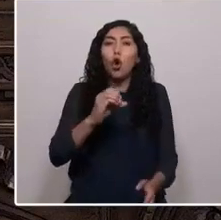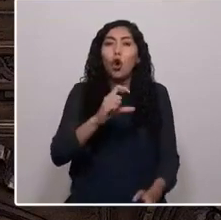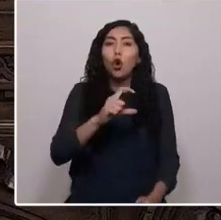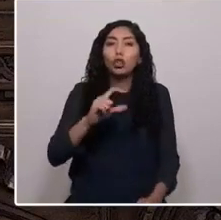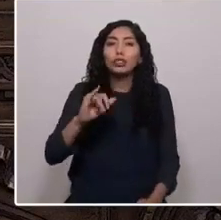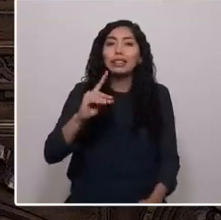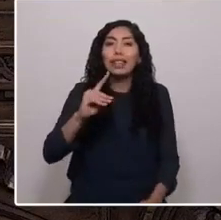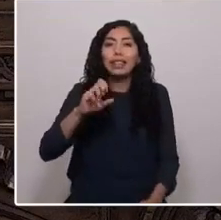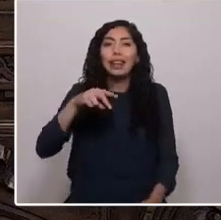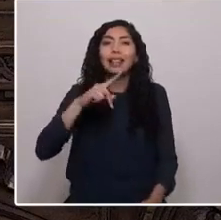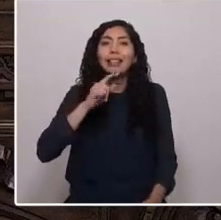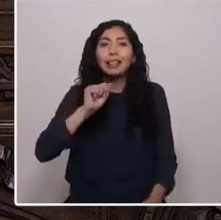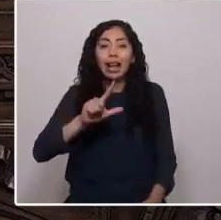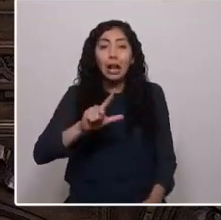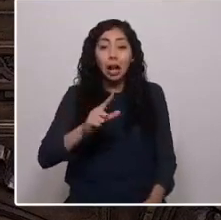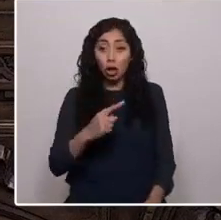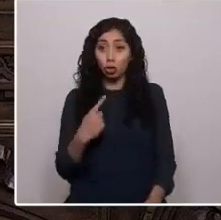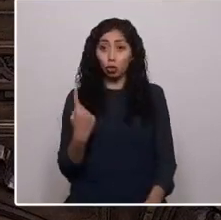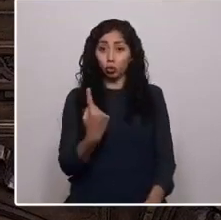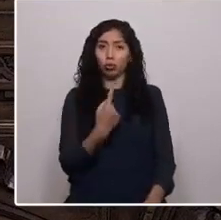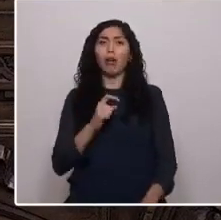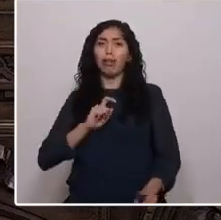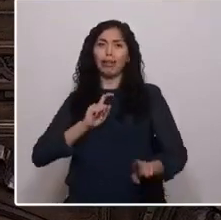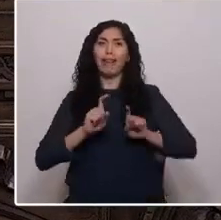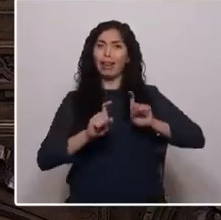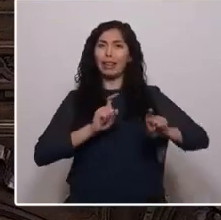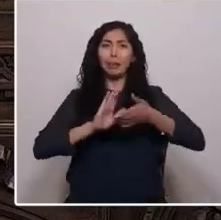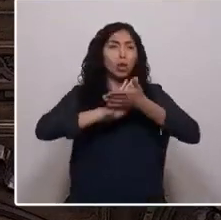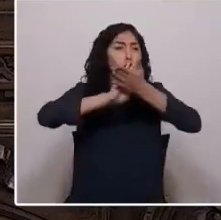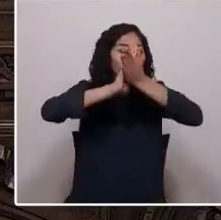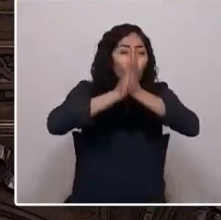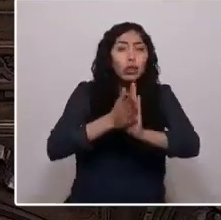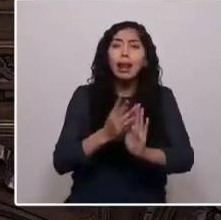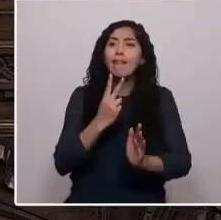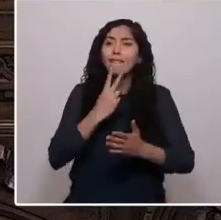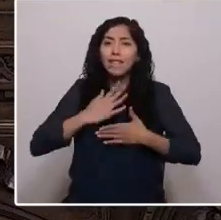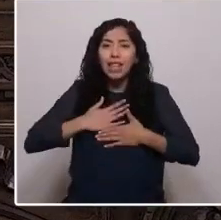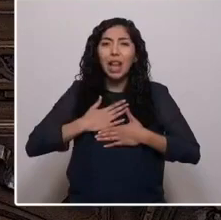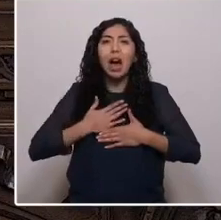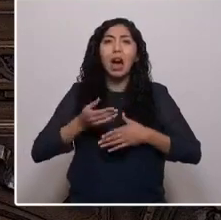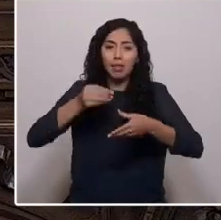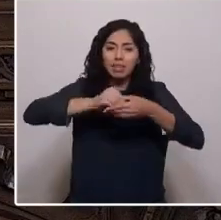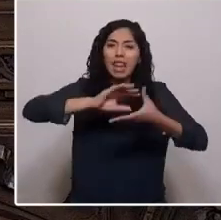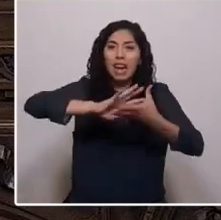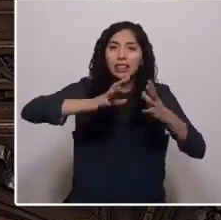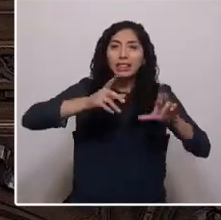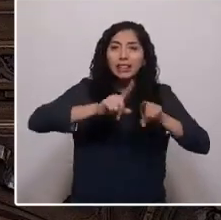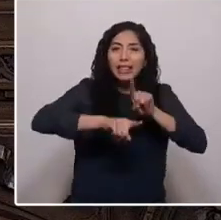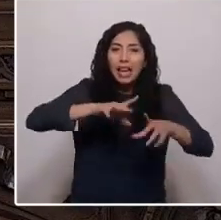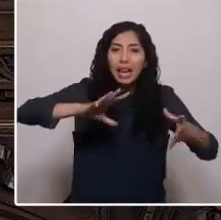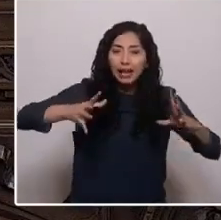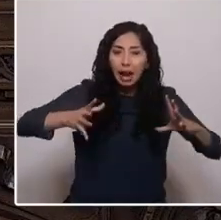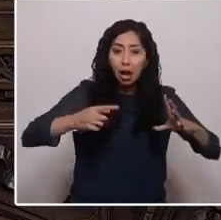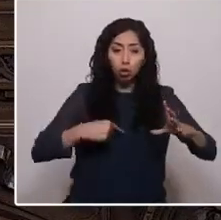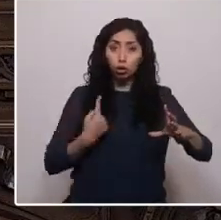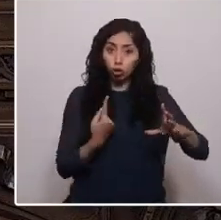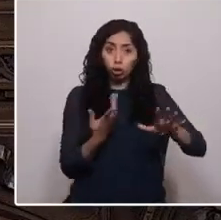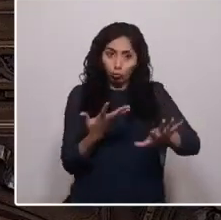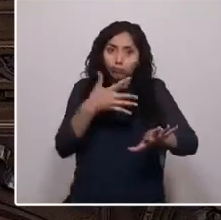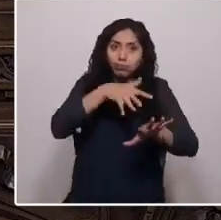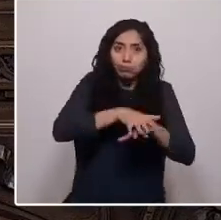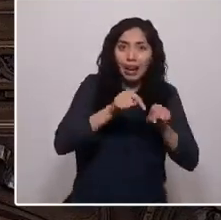defendemos el fil que moñen, todas las vidas en la tierra. Somos parte de ella, no somos dueños de ella.